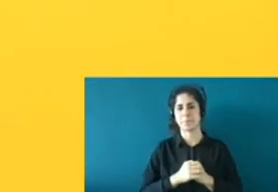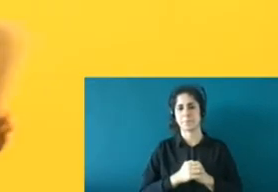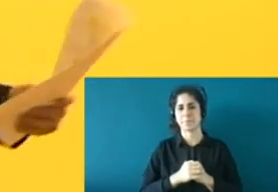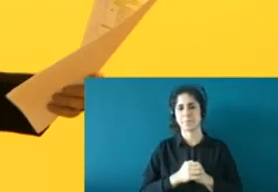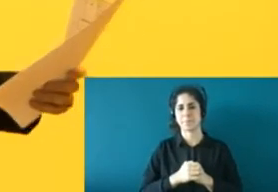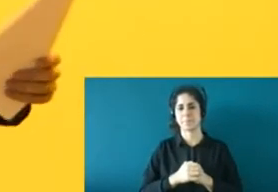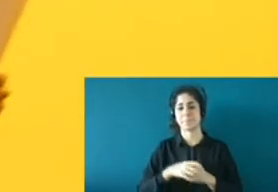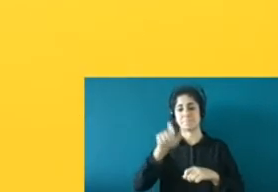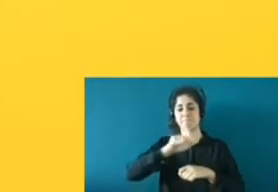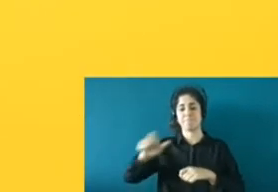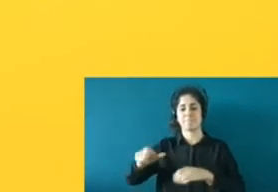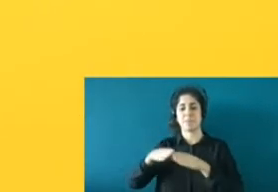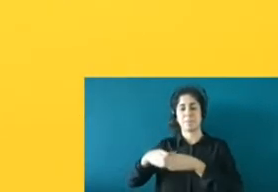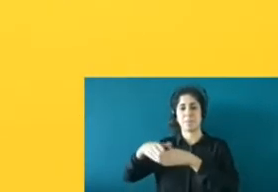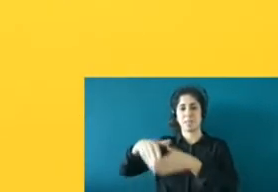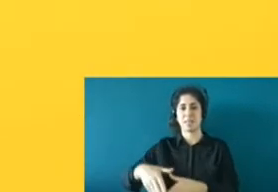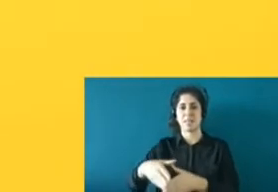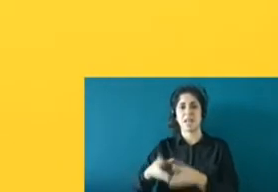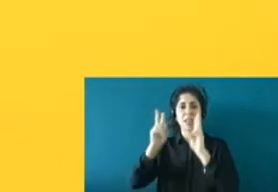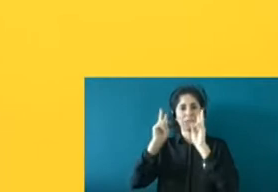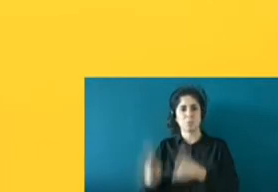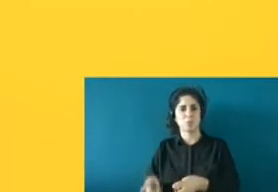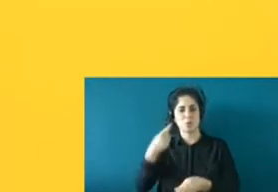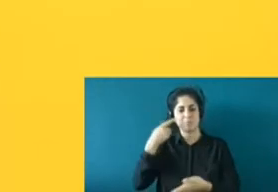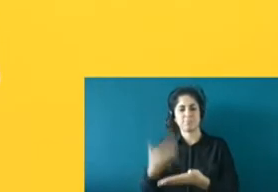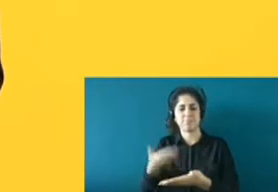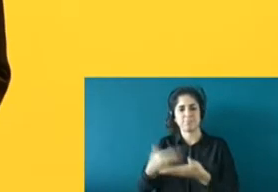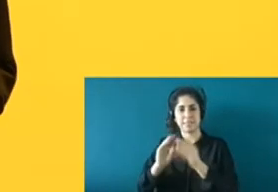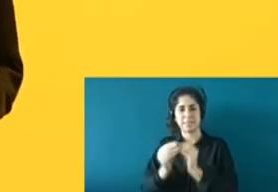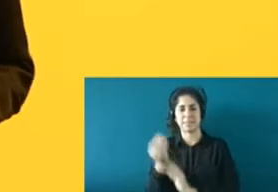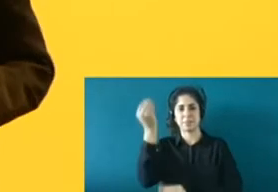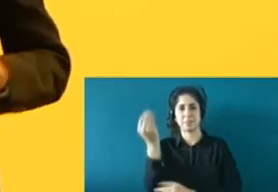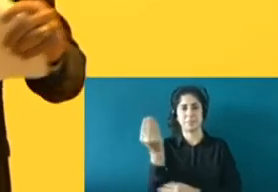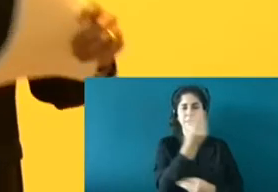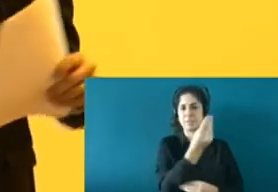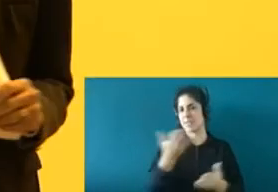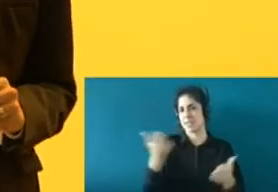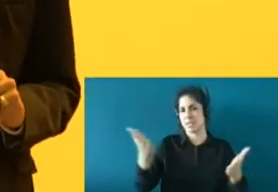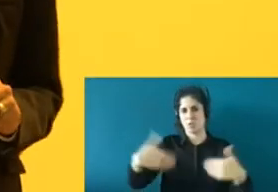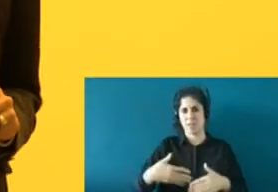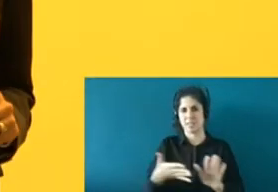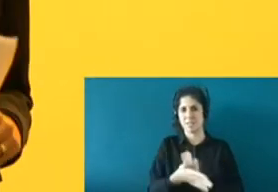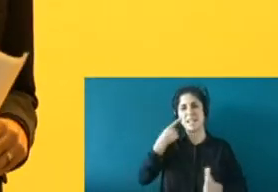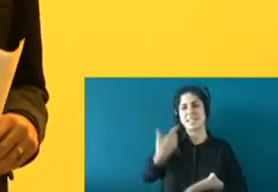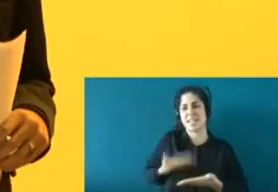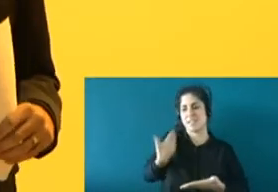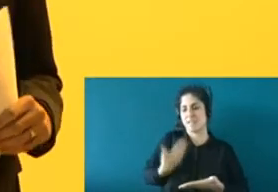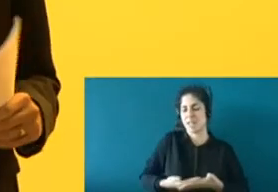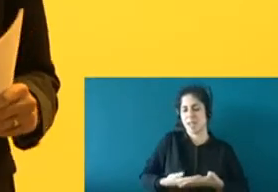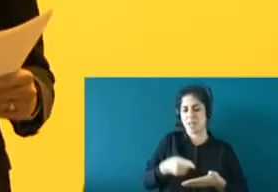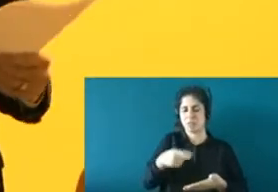familiares. Es decir, no hay ningún certificado que haga constar que tu hermano, que tu marido, que tu hijo ha muerto.